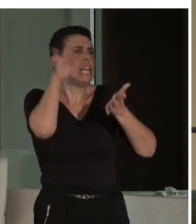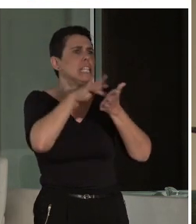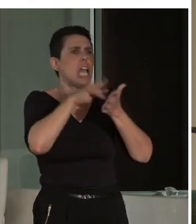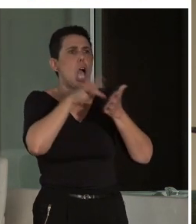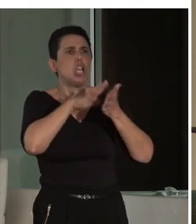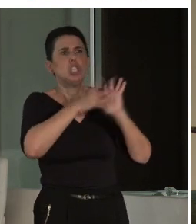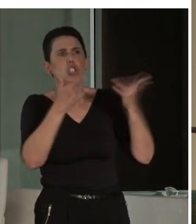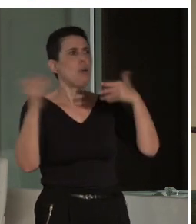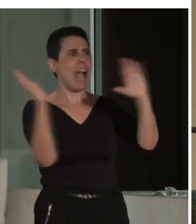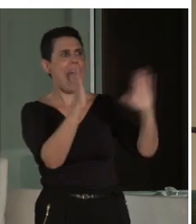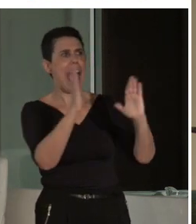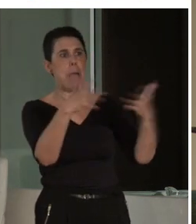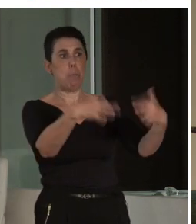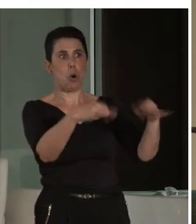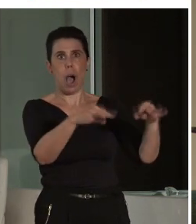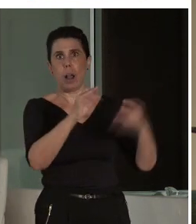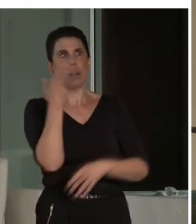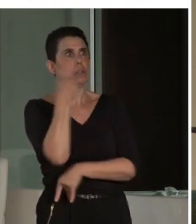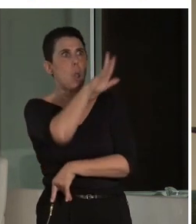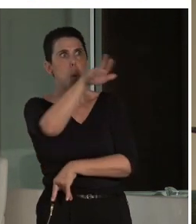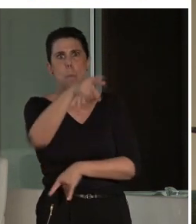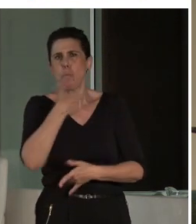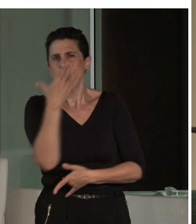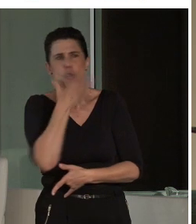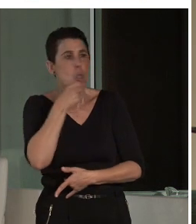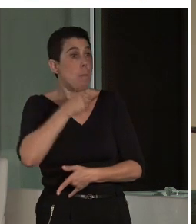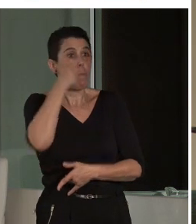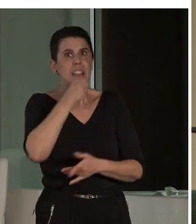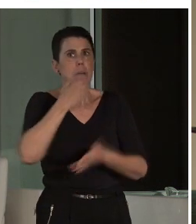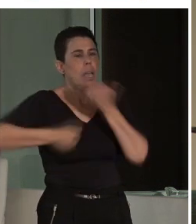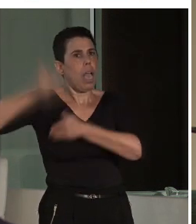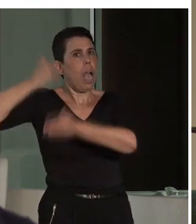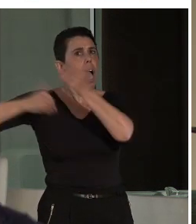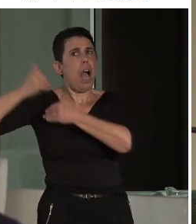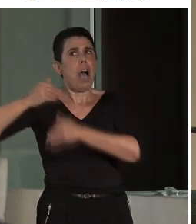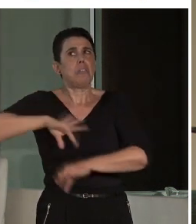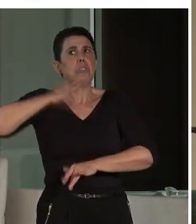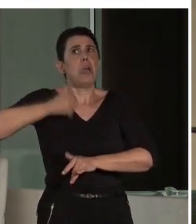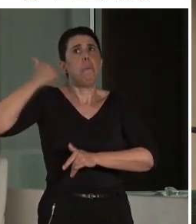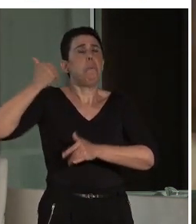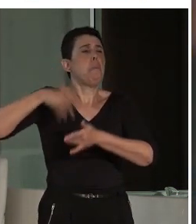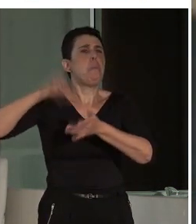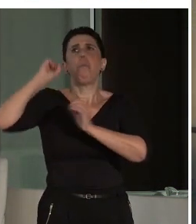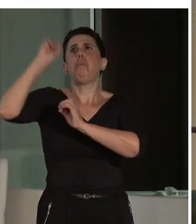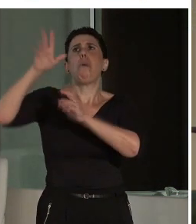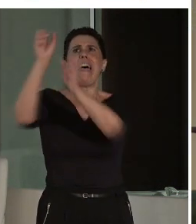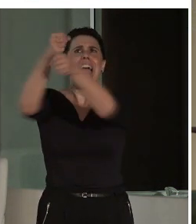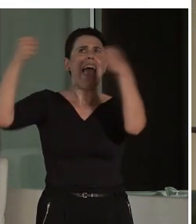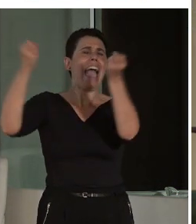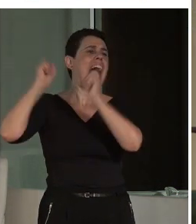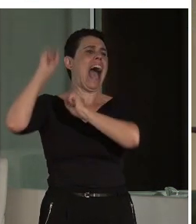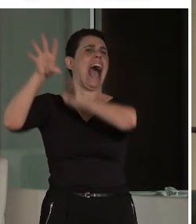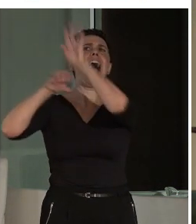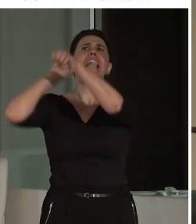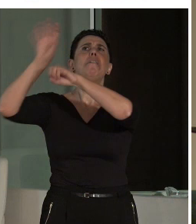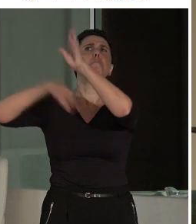algo maravilloso, pero probablemente en otra época fueron unidades, pues la parte de atrás, la parte del almacén ese que